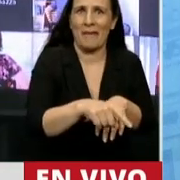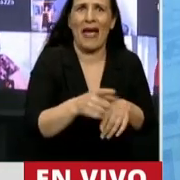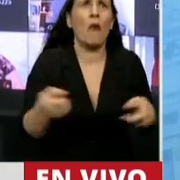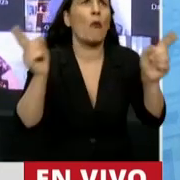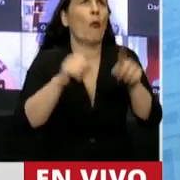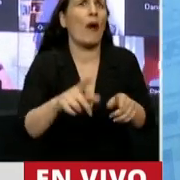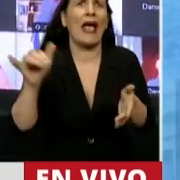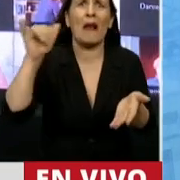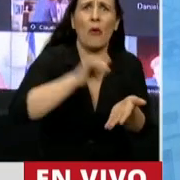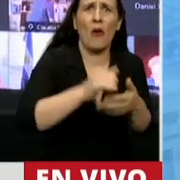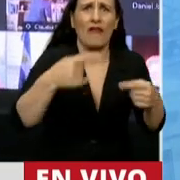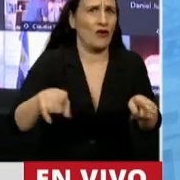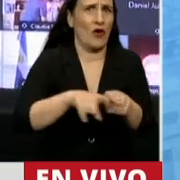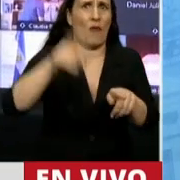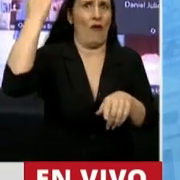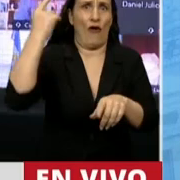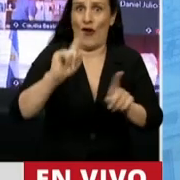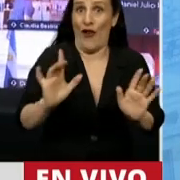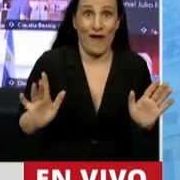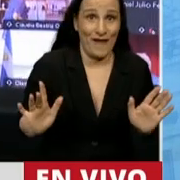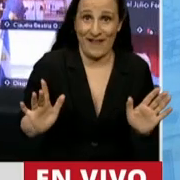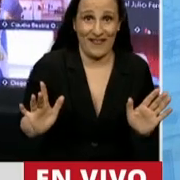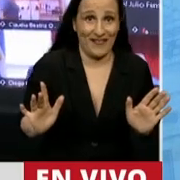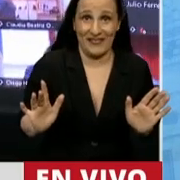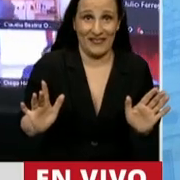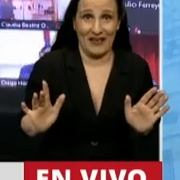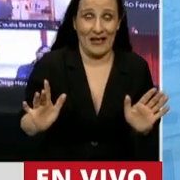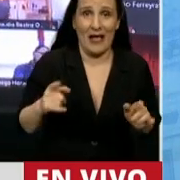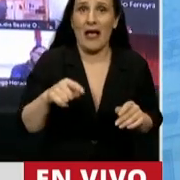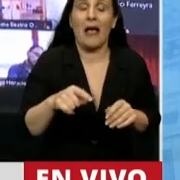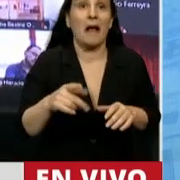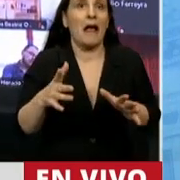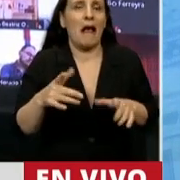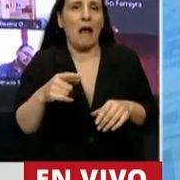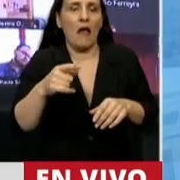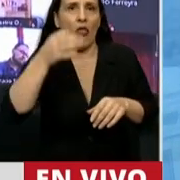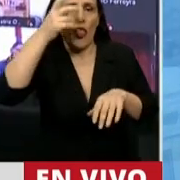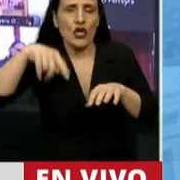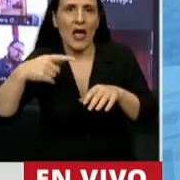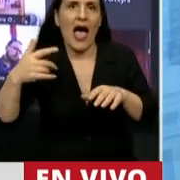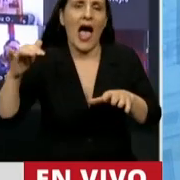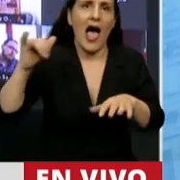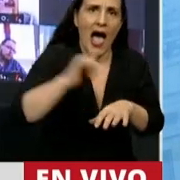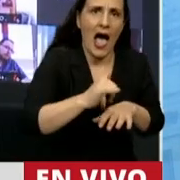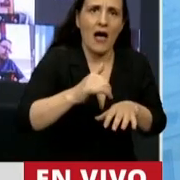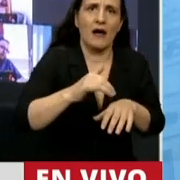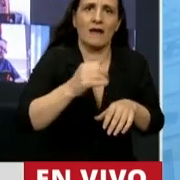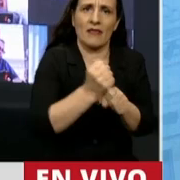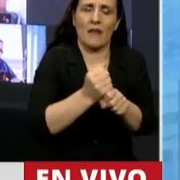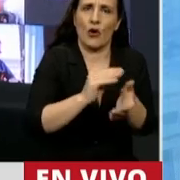regularidad de los vuelos para poder viajar en menos de 12 horas hábiles a cumplir con su función.